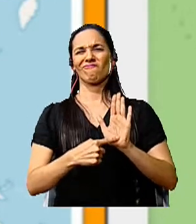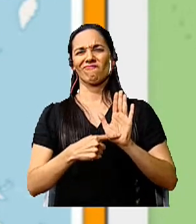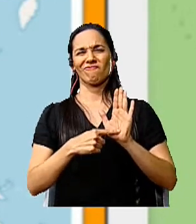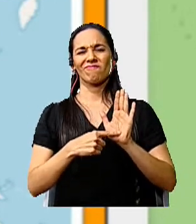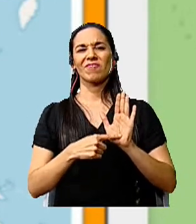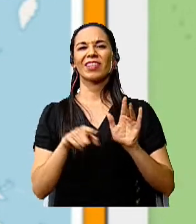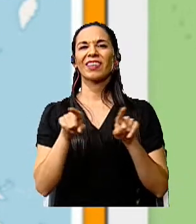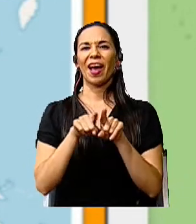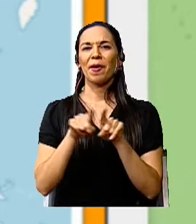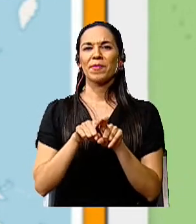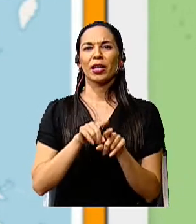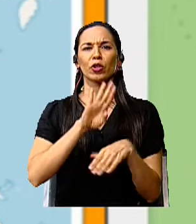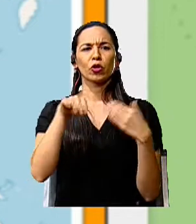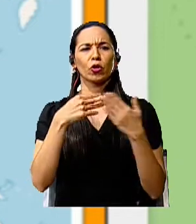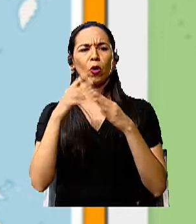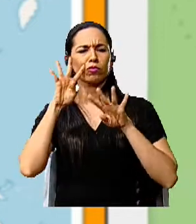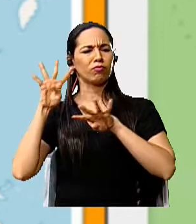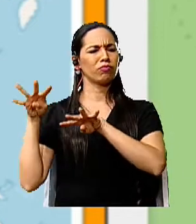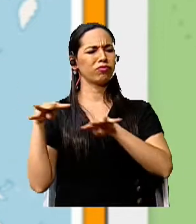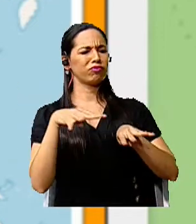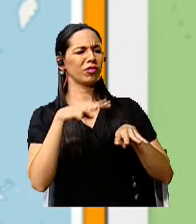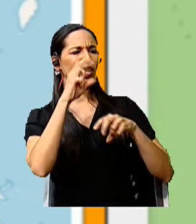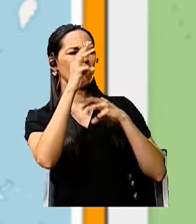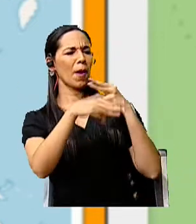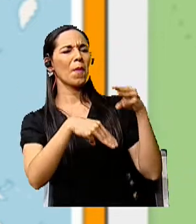como nos reconocen en el mundo.